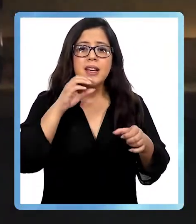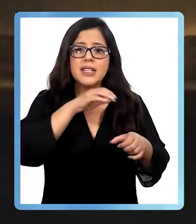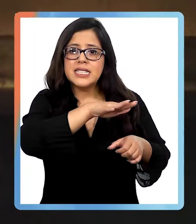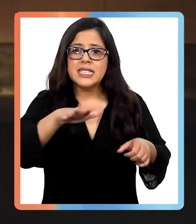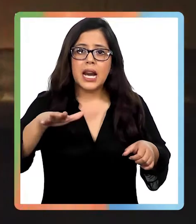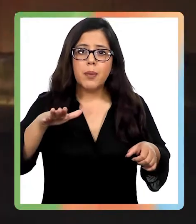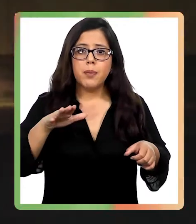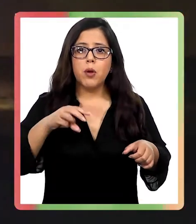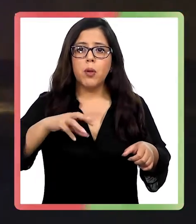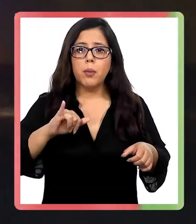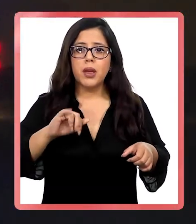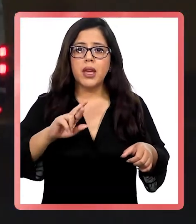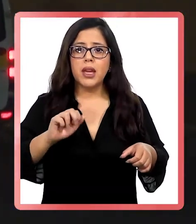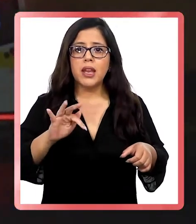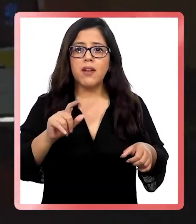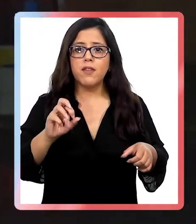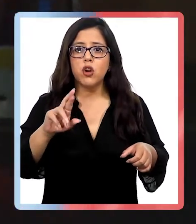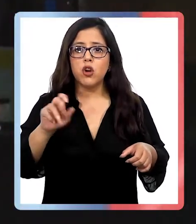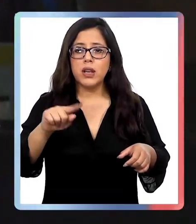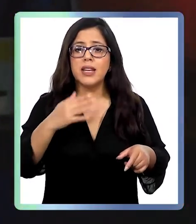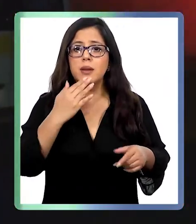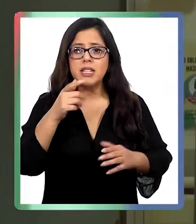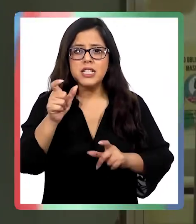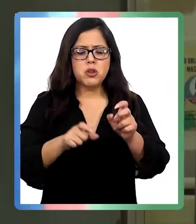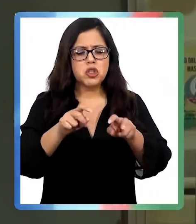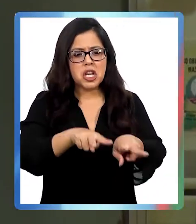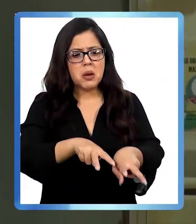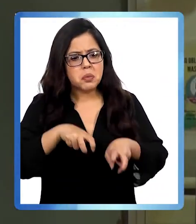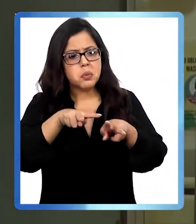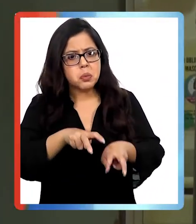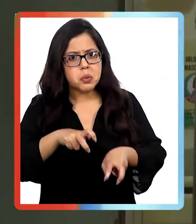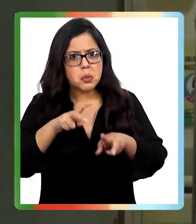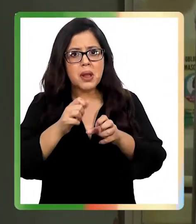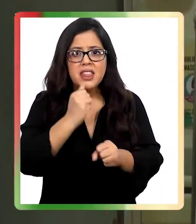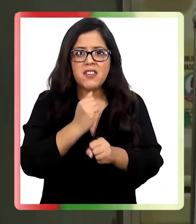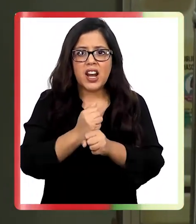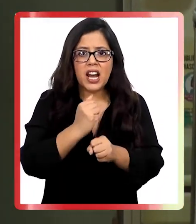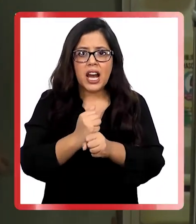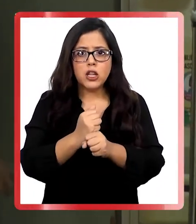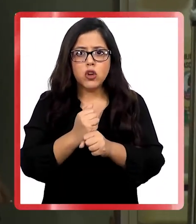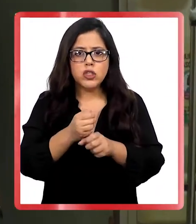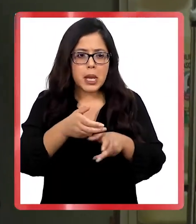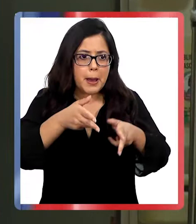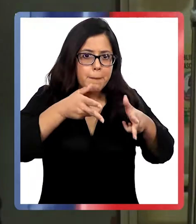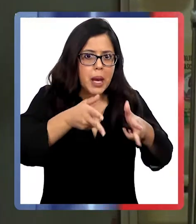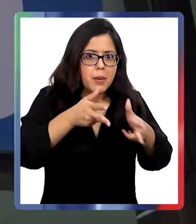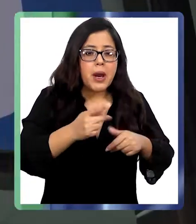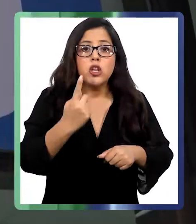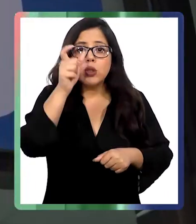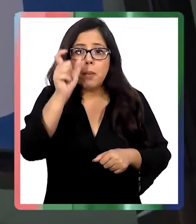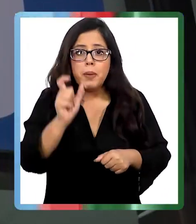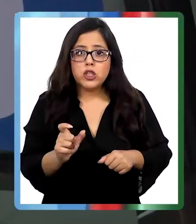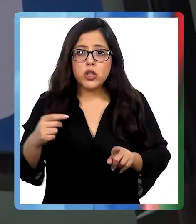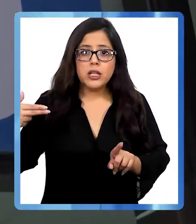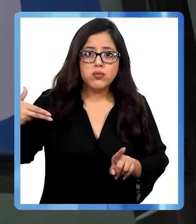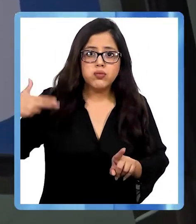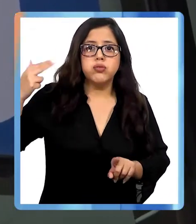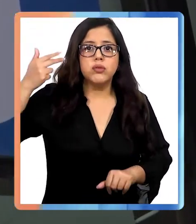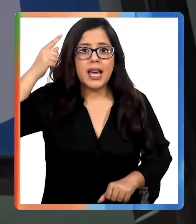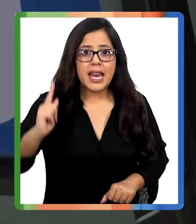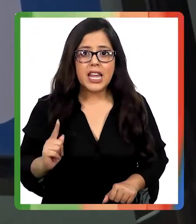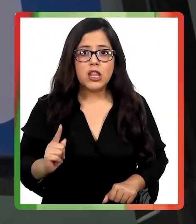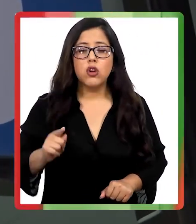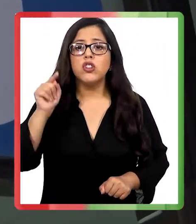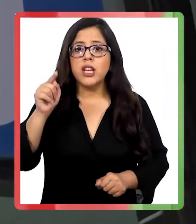trabajadores agrícolas mientras cosechaban trigo. Uno de ellos fue herido. Además, los encapuchados incendiaron